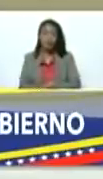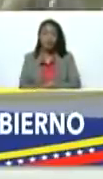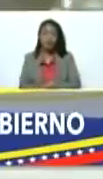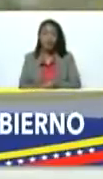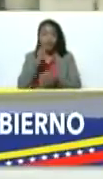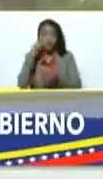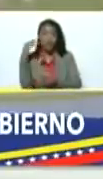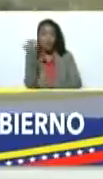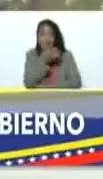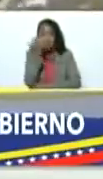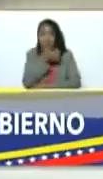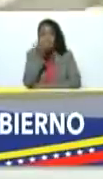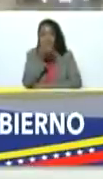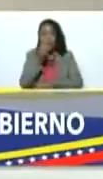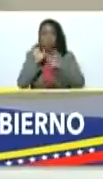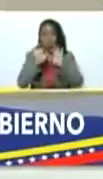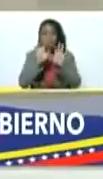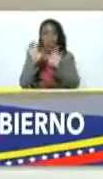Verónica!